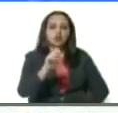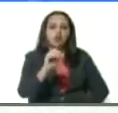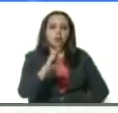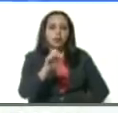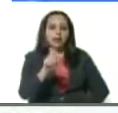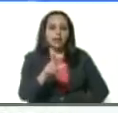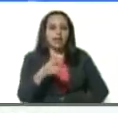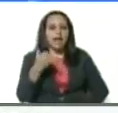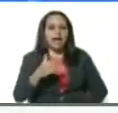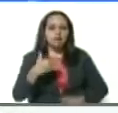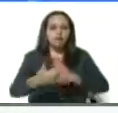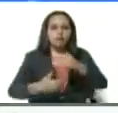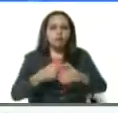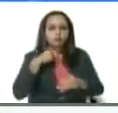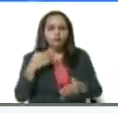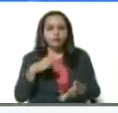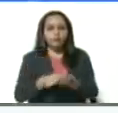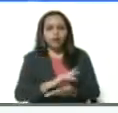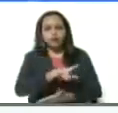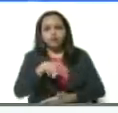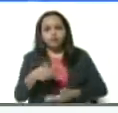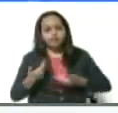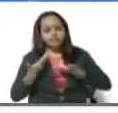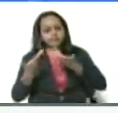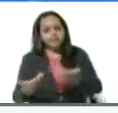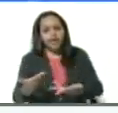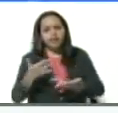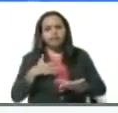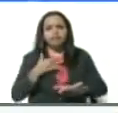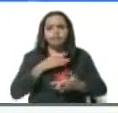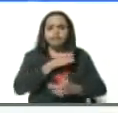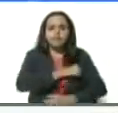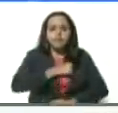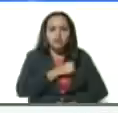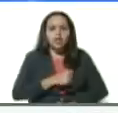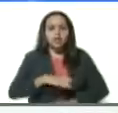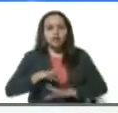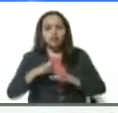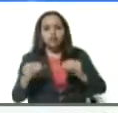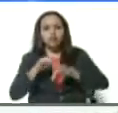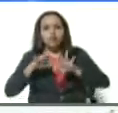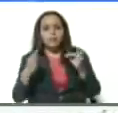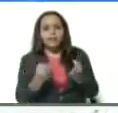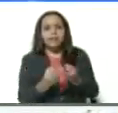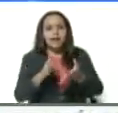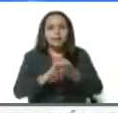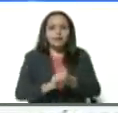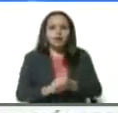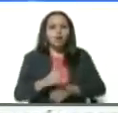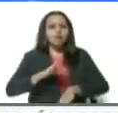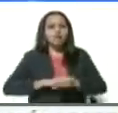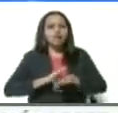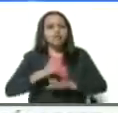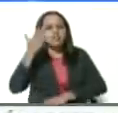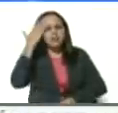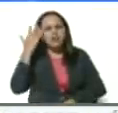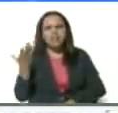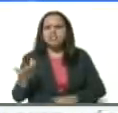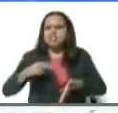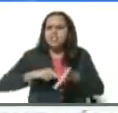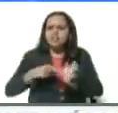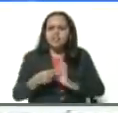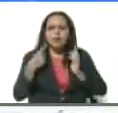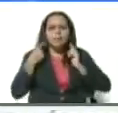nosotros nos unimos a sus condolencias, a todos sus familiares, a sus amigos, a sus deudos, porque sabemos lo que significa perder